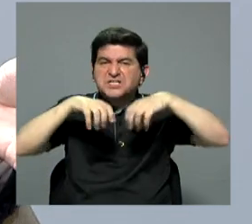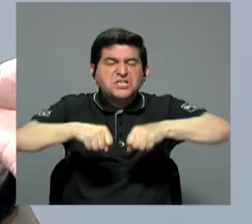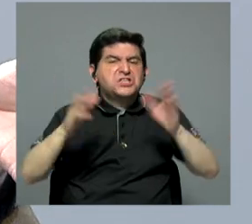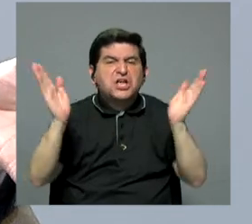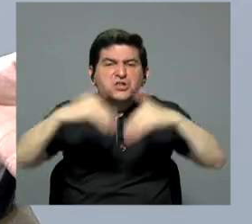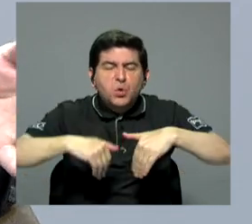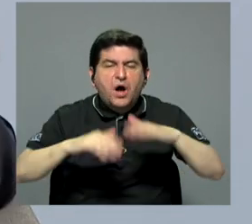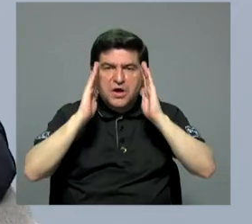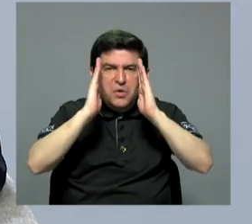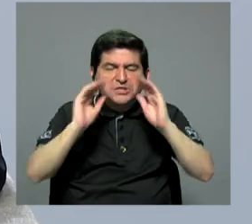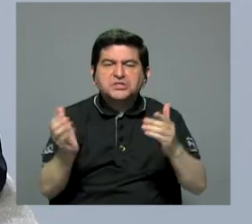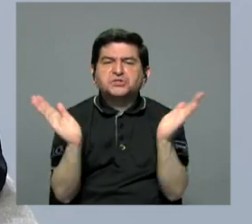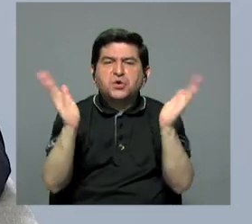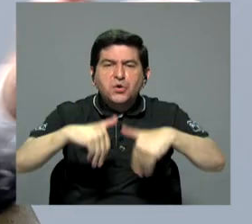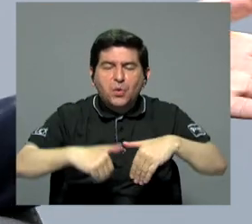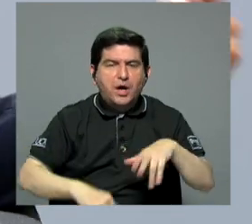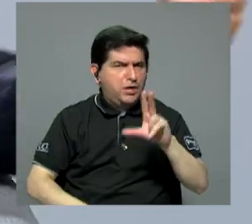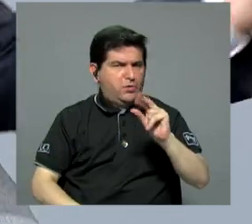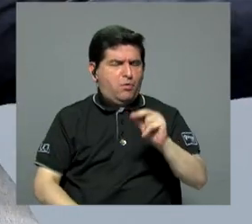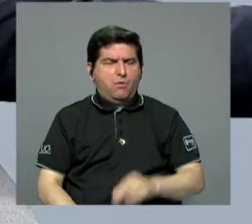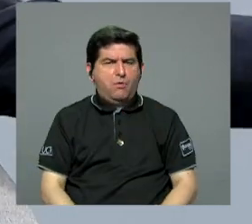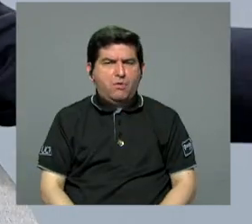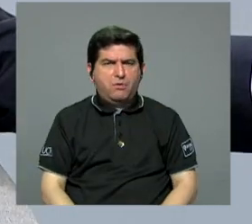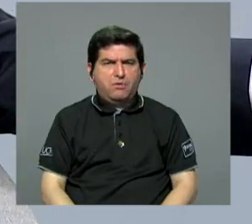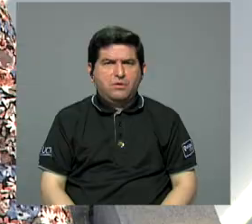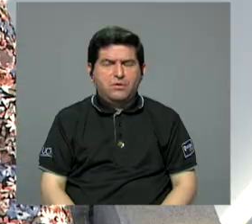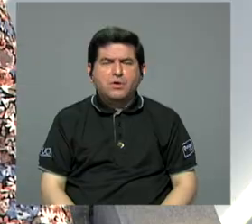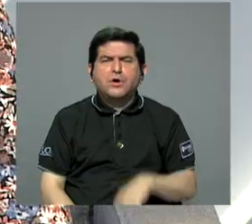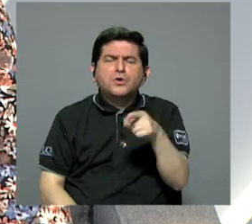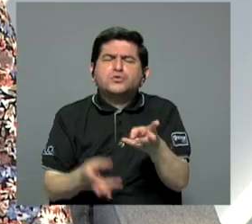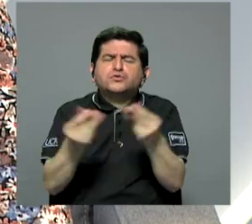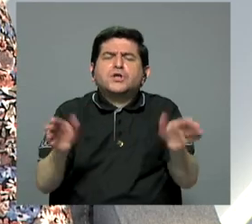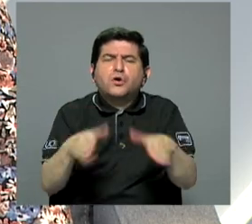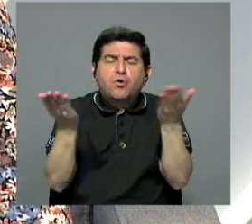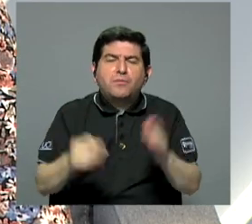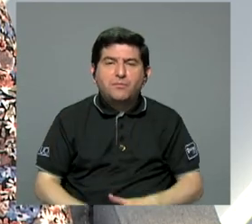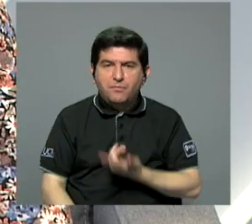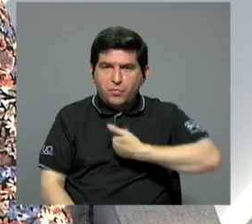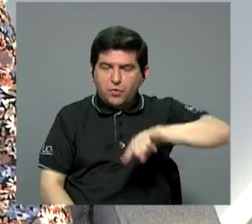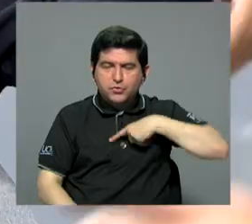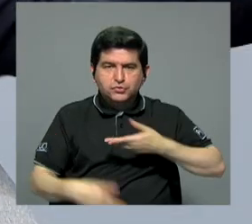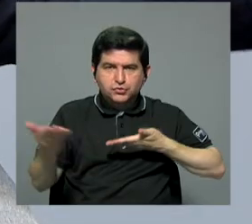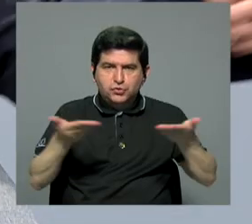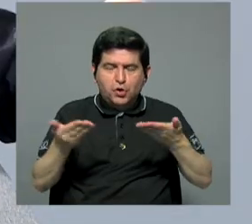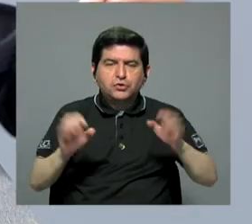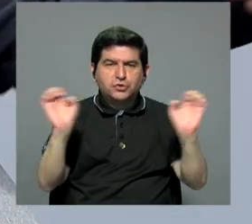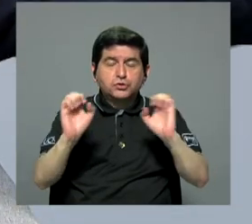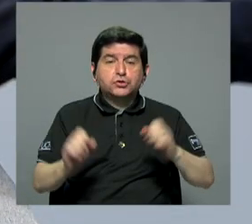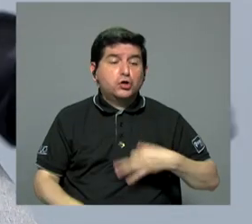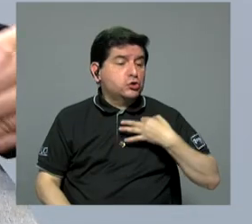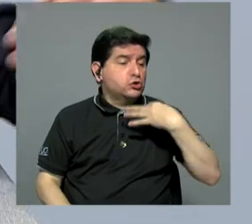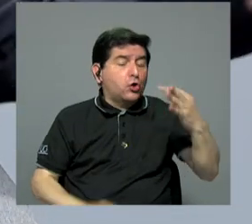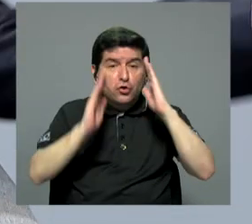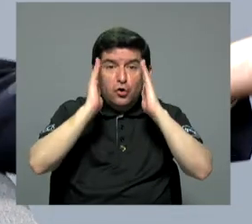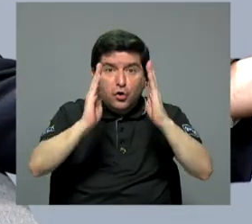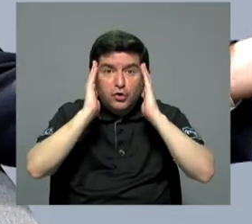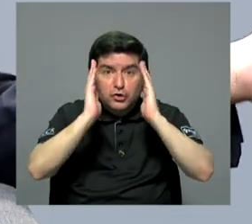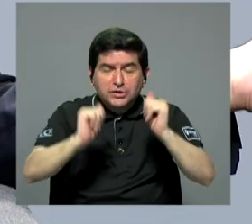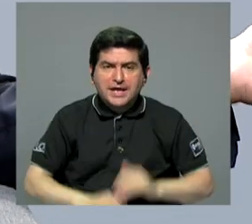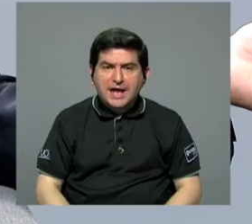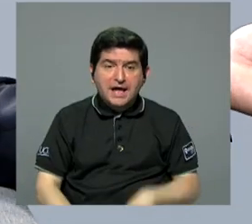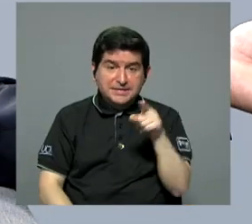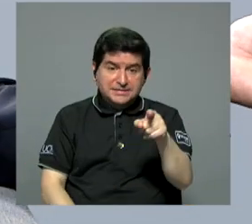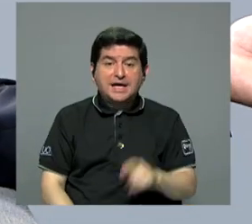vamos a dar consulta ni nada por el estilo. ¿Cómo lo hubiera resuelto usted? Nosotros en el servicio de emergencias atendemos todos los días y estamos de frente.